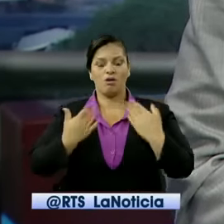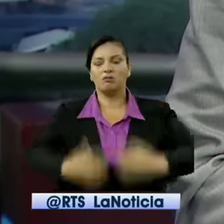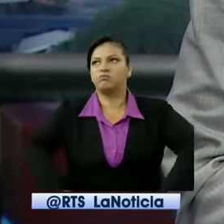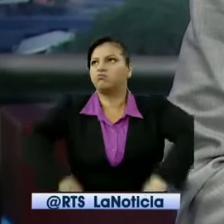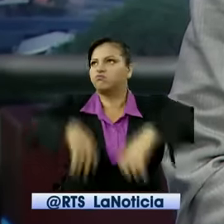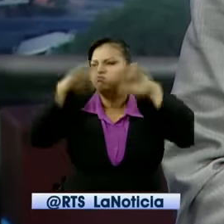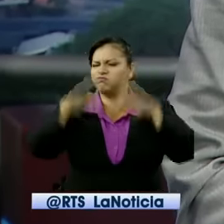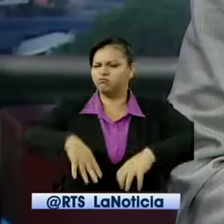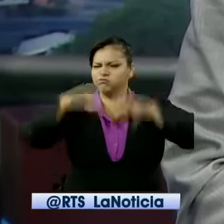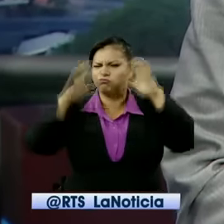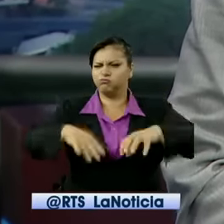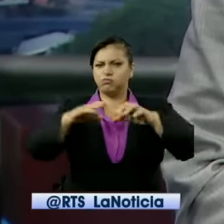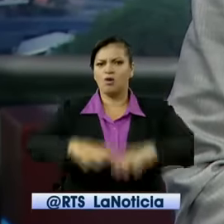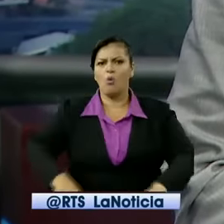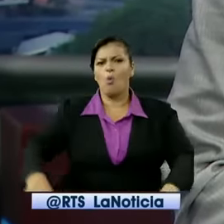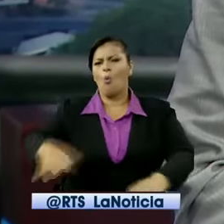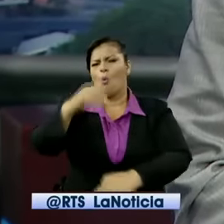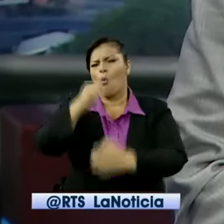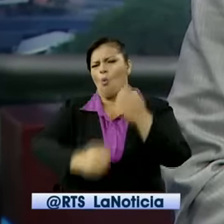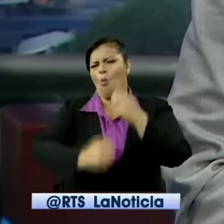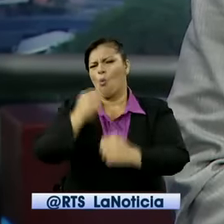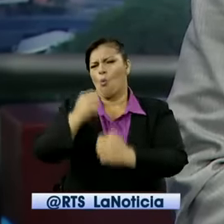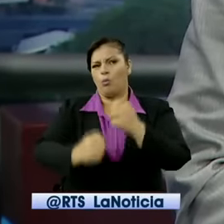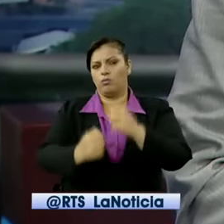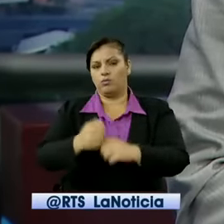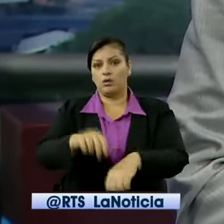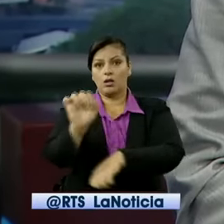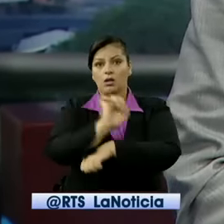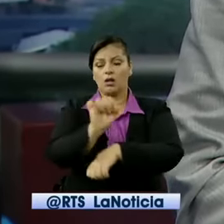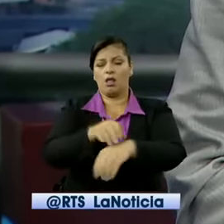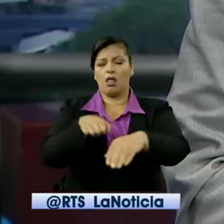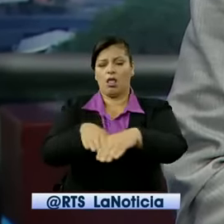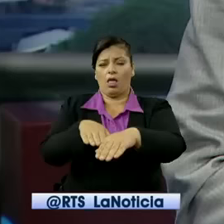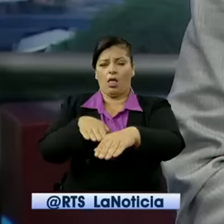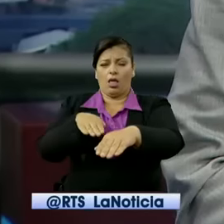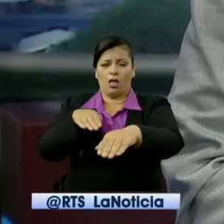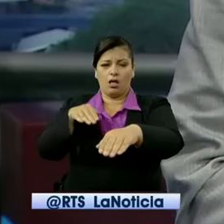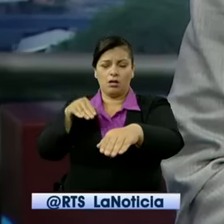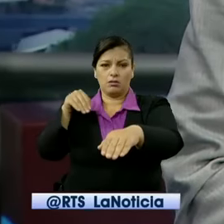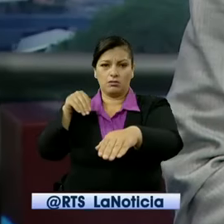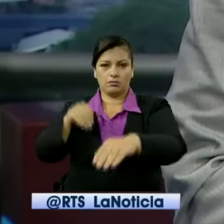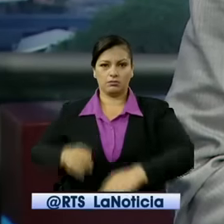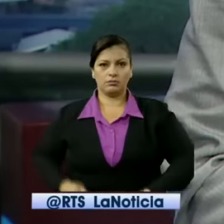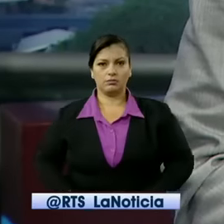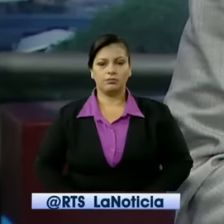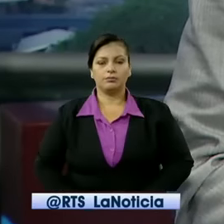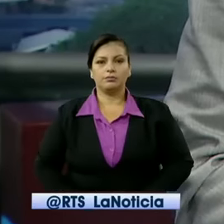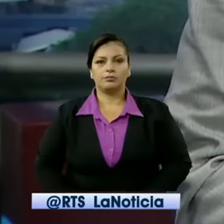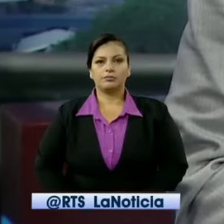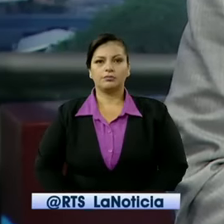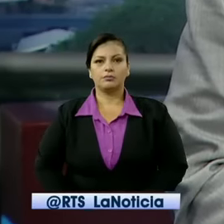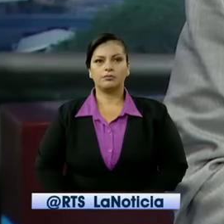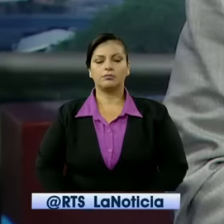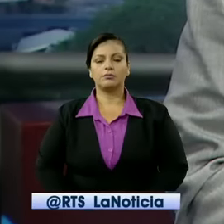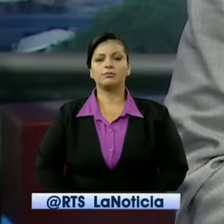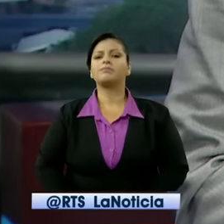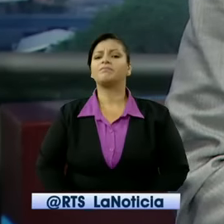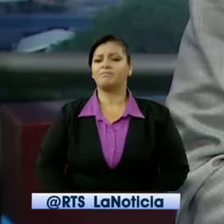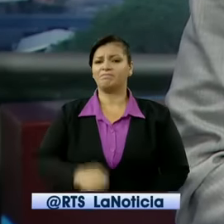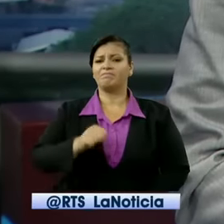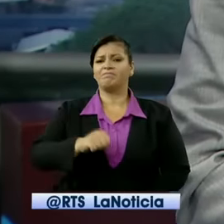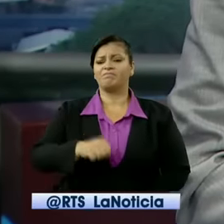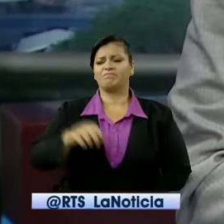que causó serios estragos en el tráfico vehicular de las principales avenidas de nuestra ciudad. Fueron varios los sectores